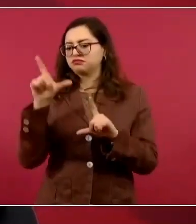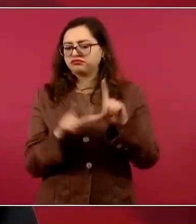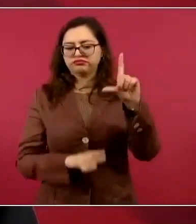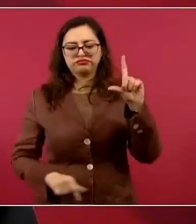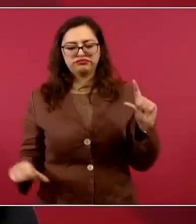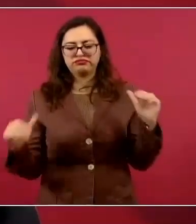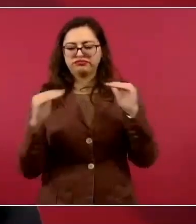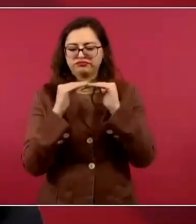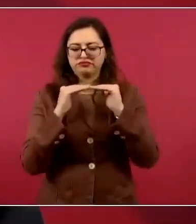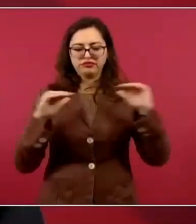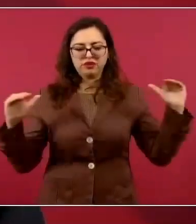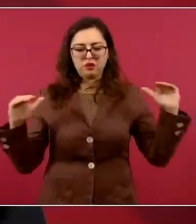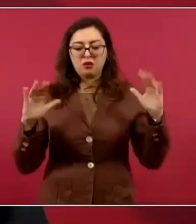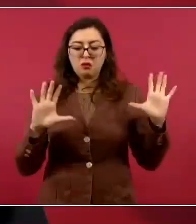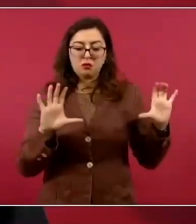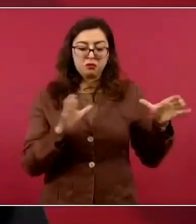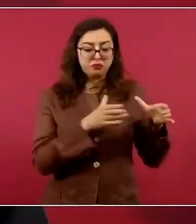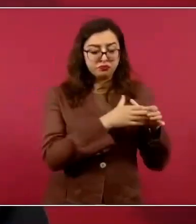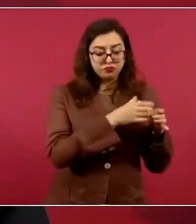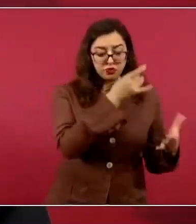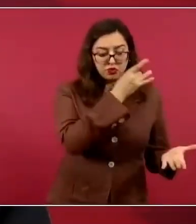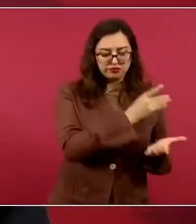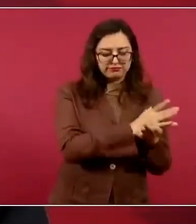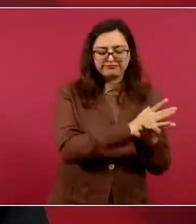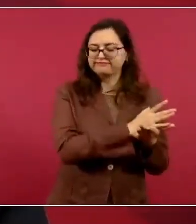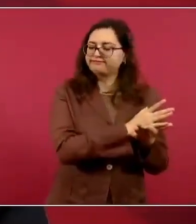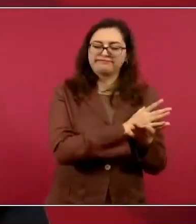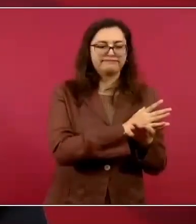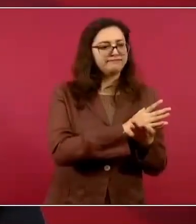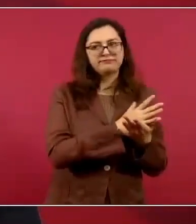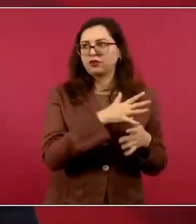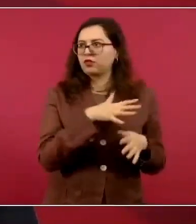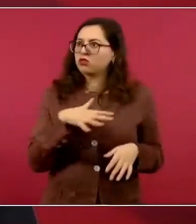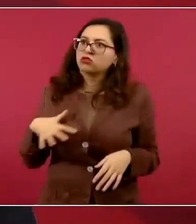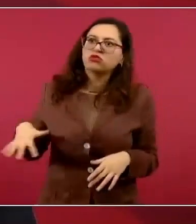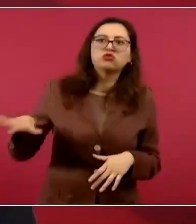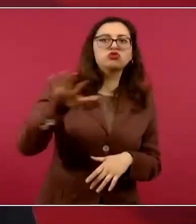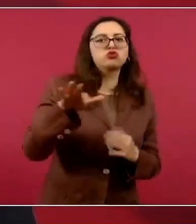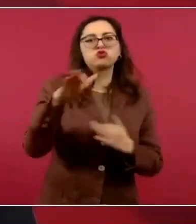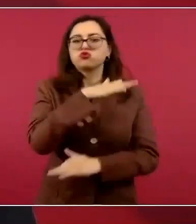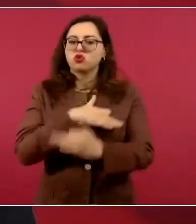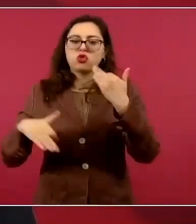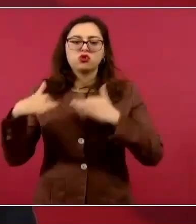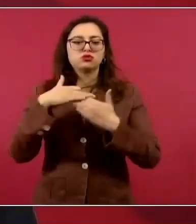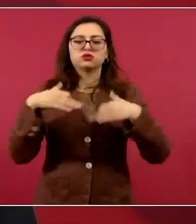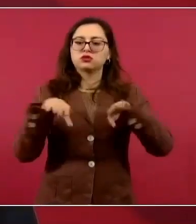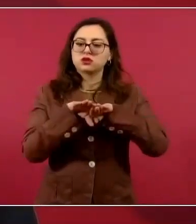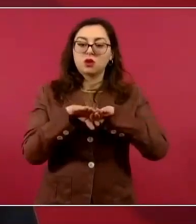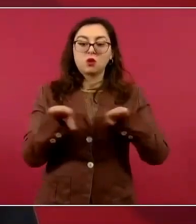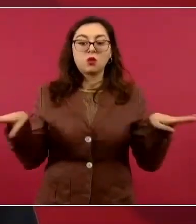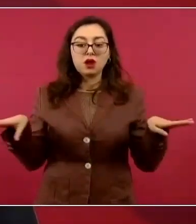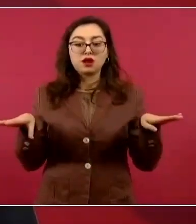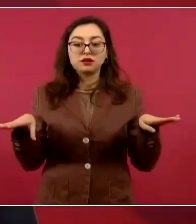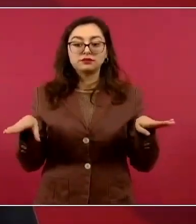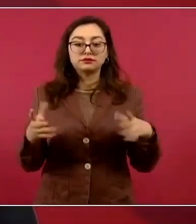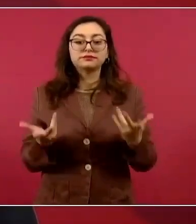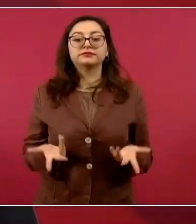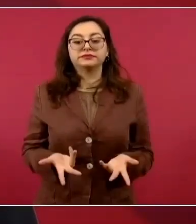Entonces, ya estamos en ese proceso, la gente